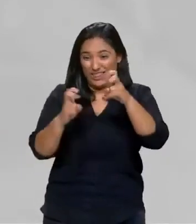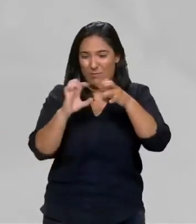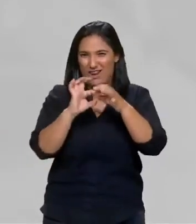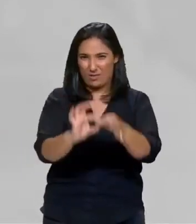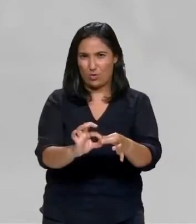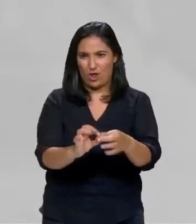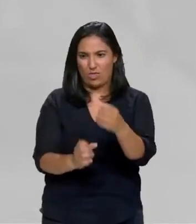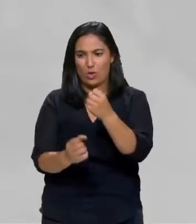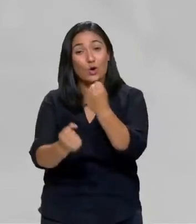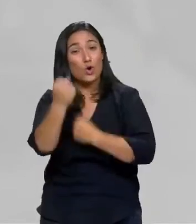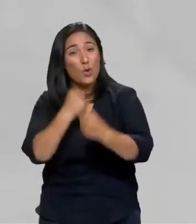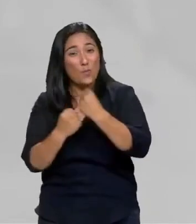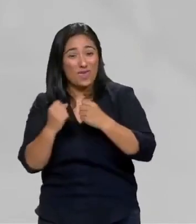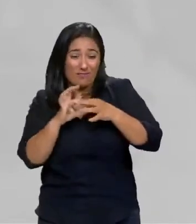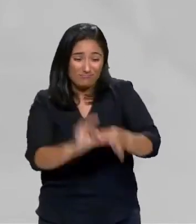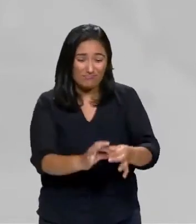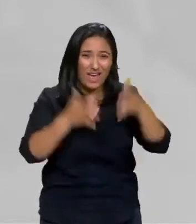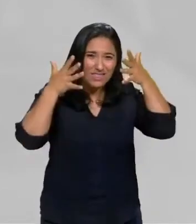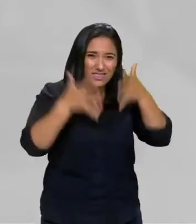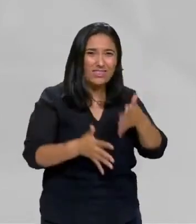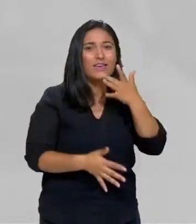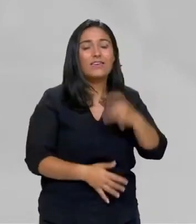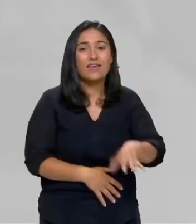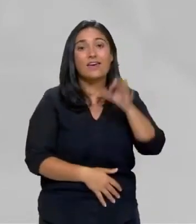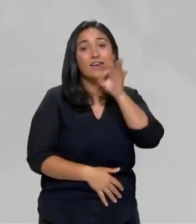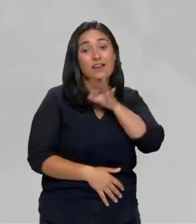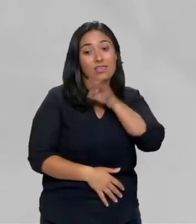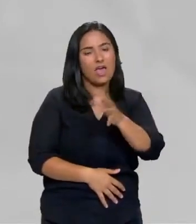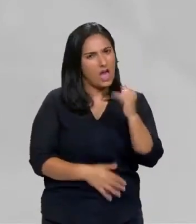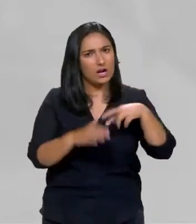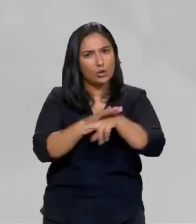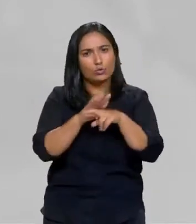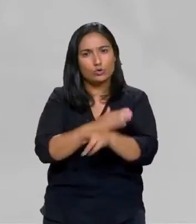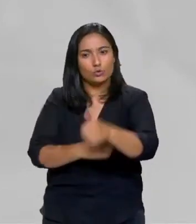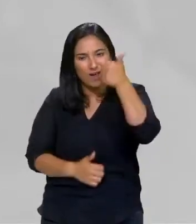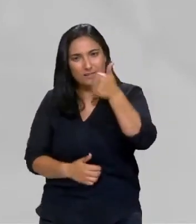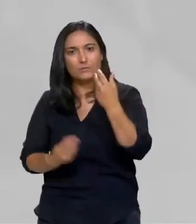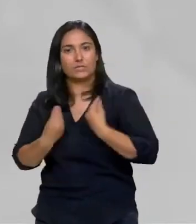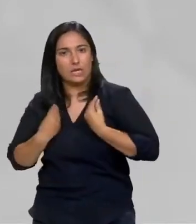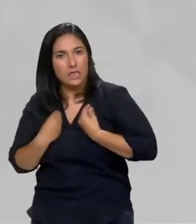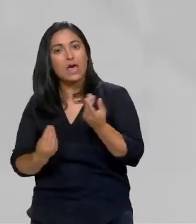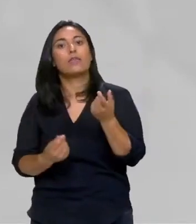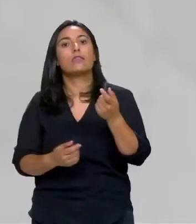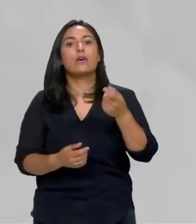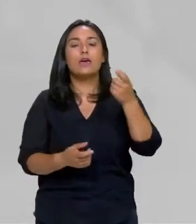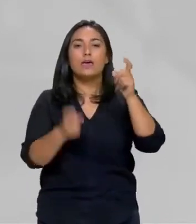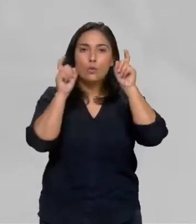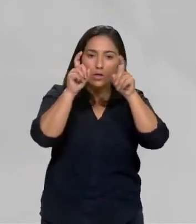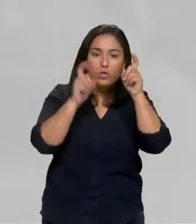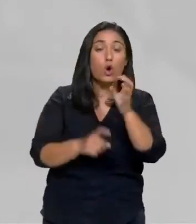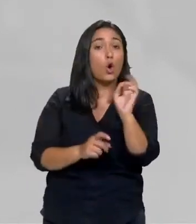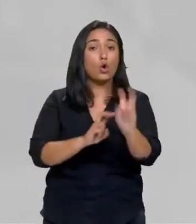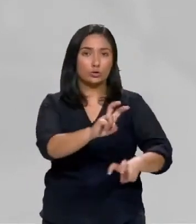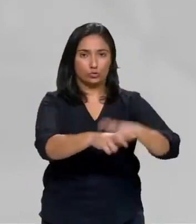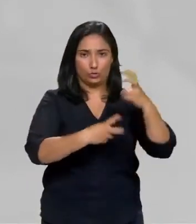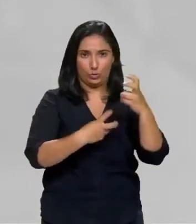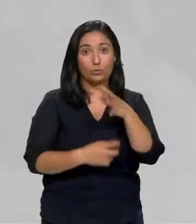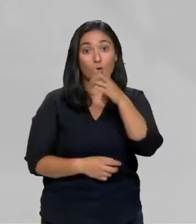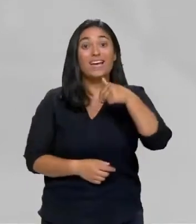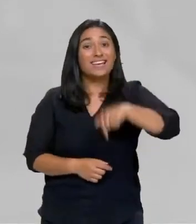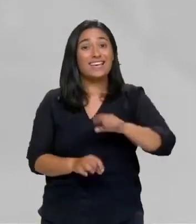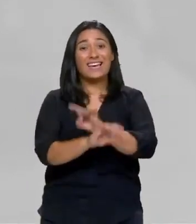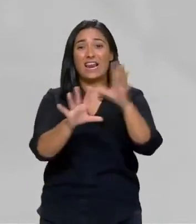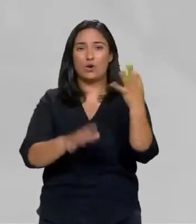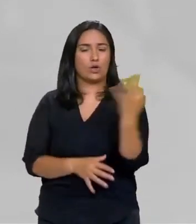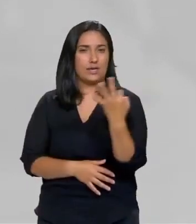e non en Madrid e que teñamos máis recursos para a sanidade, para a educación ou, por exemplo, para a reconstrucción. Porque o que está claro é que